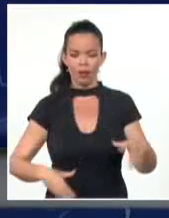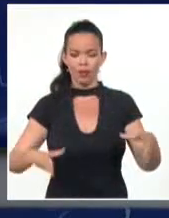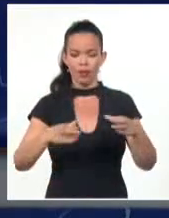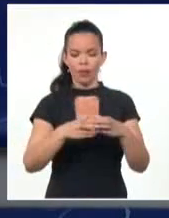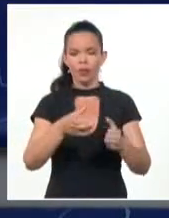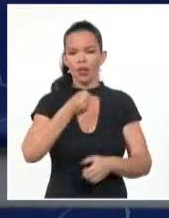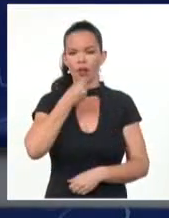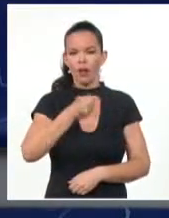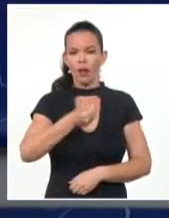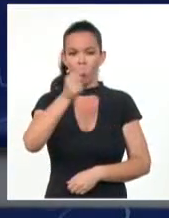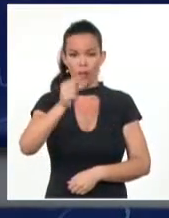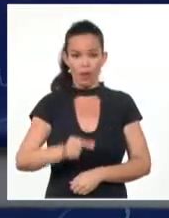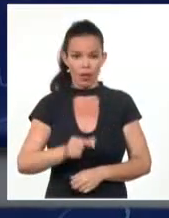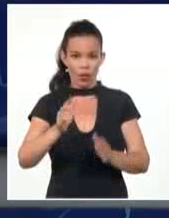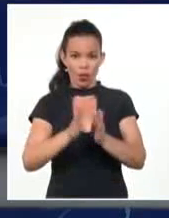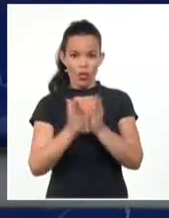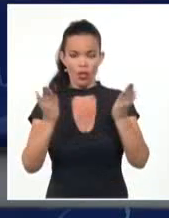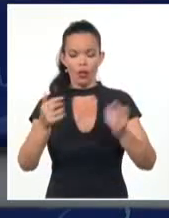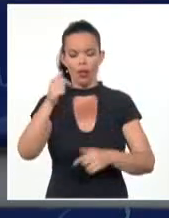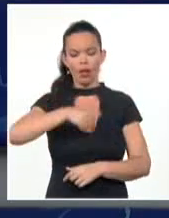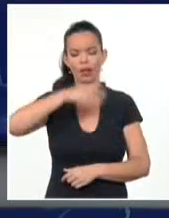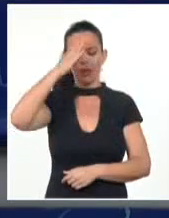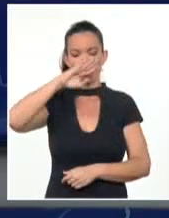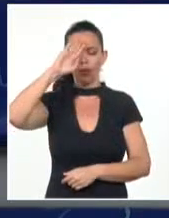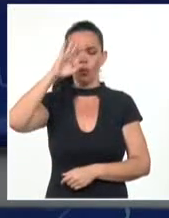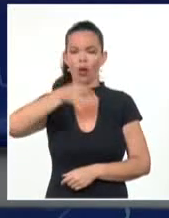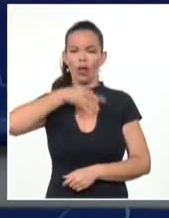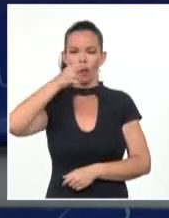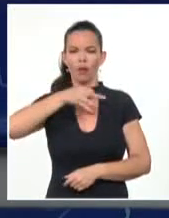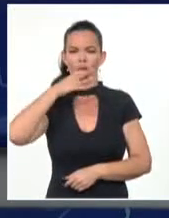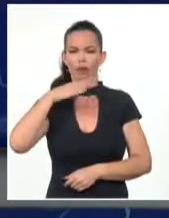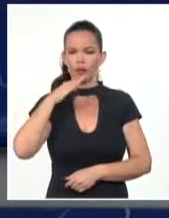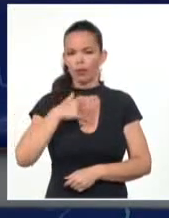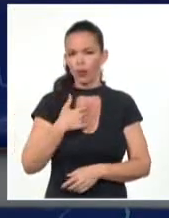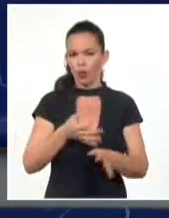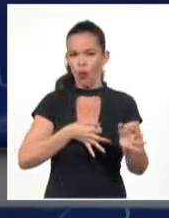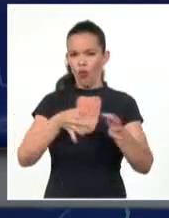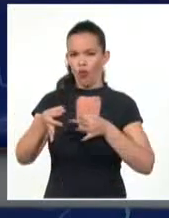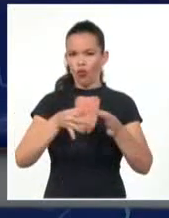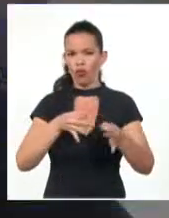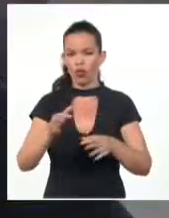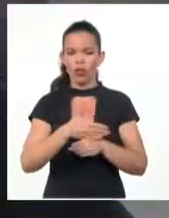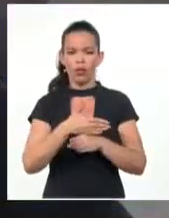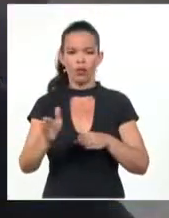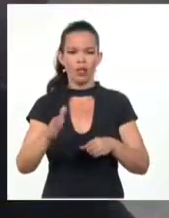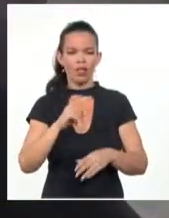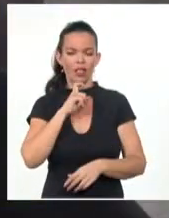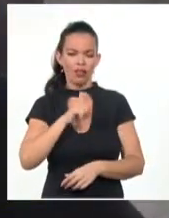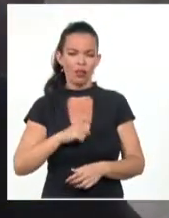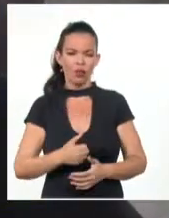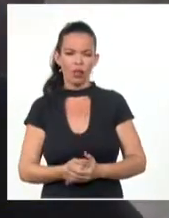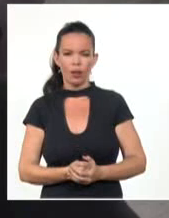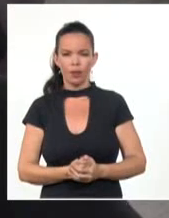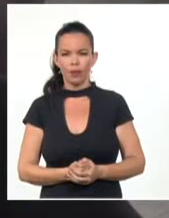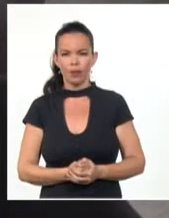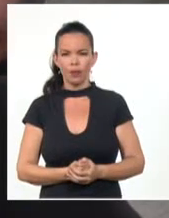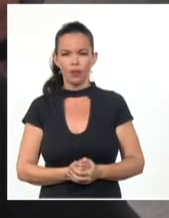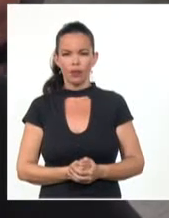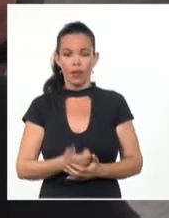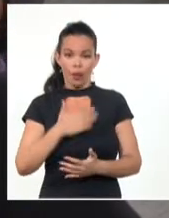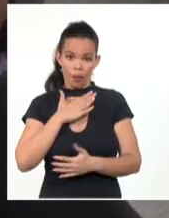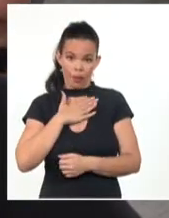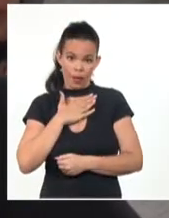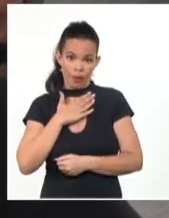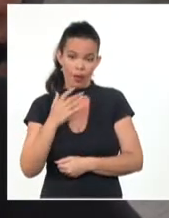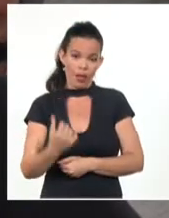Ronquillo Bello, comentó los retos que enfrenta el periodismo cubano actual. Veamos un fragmento. El desafío para mí